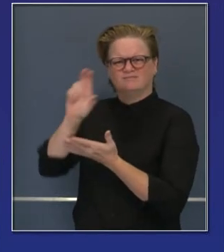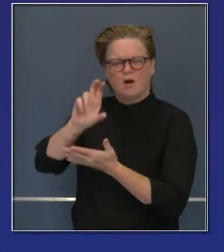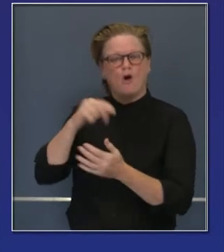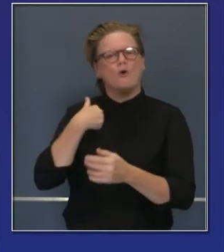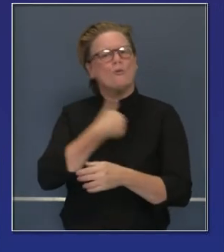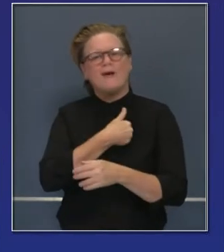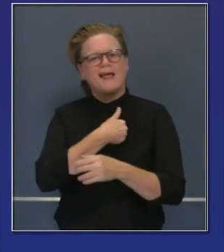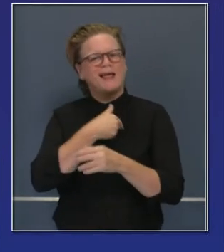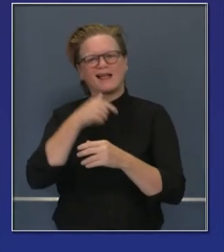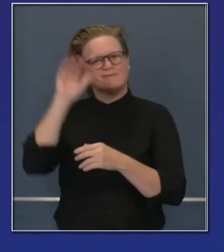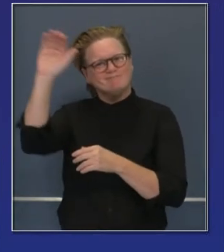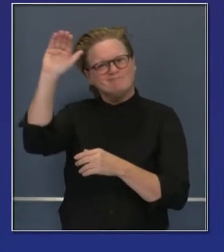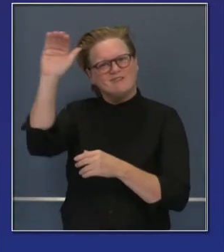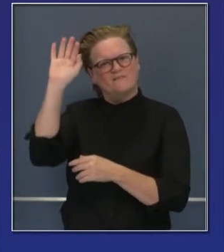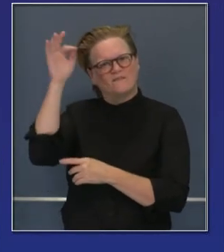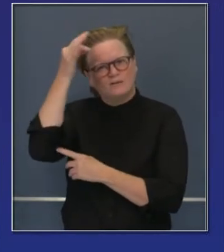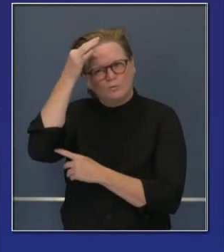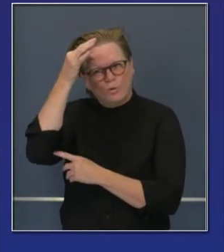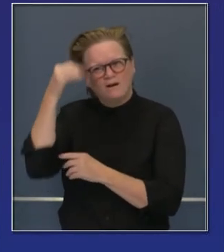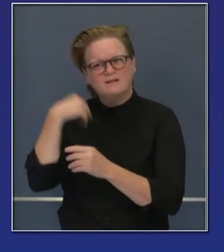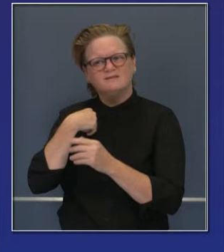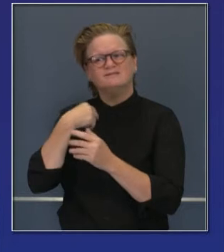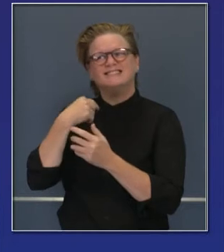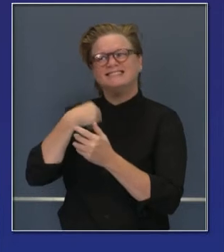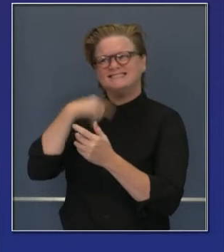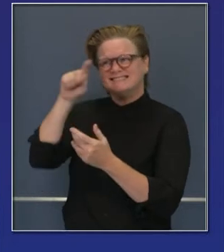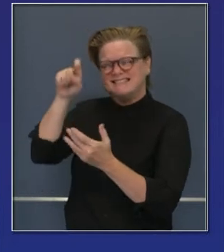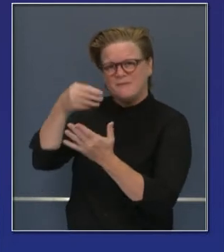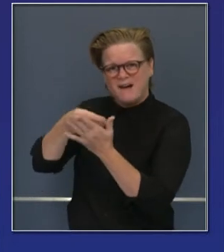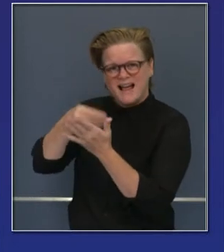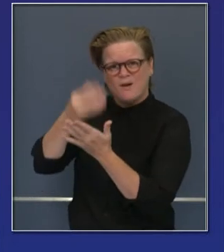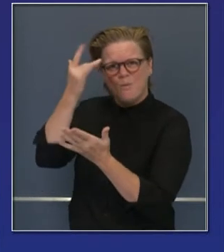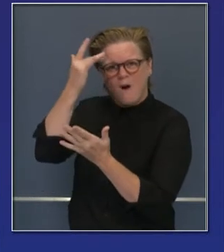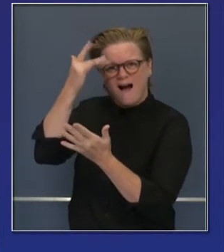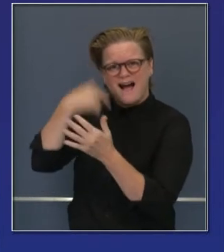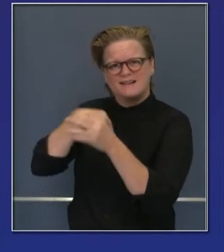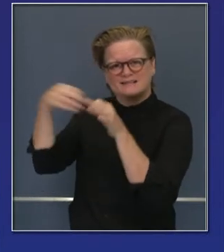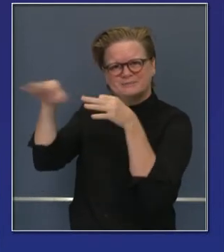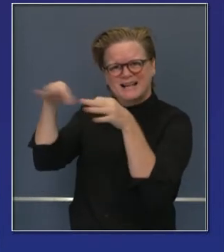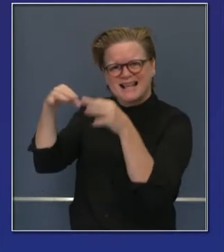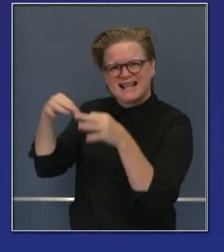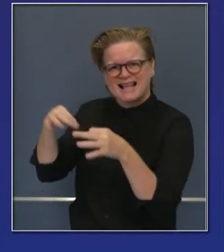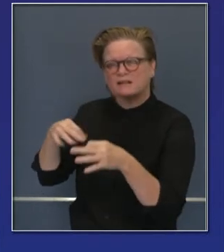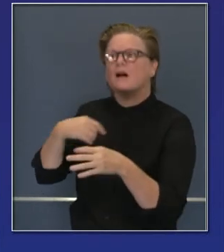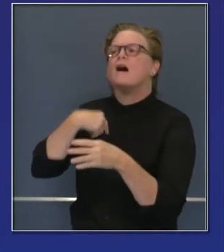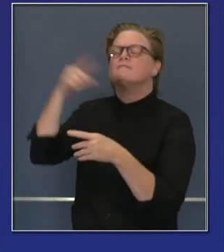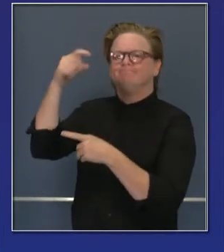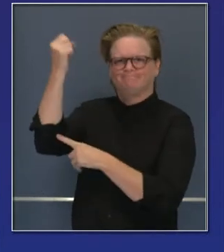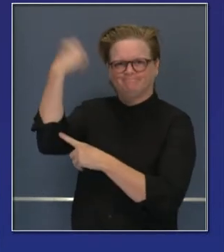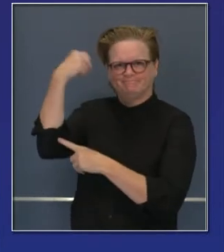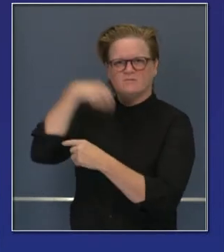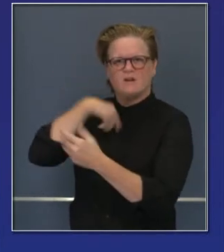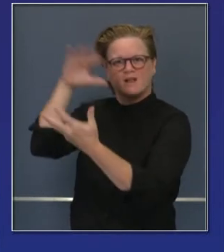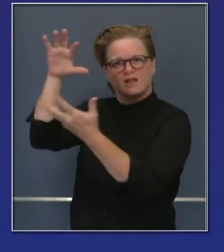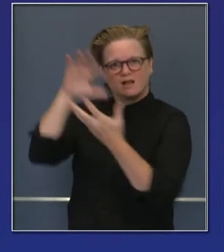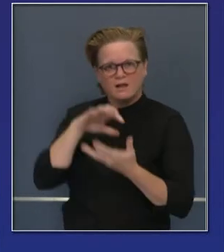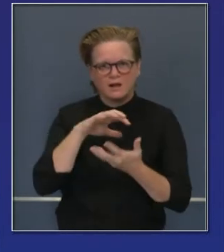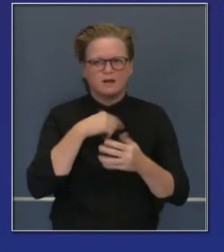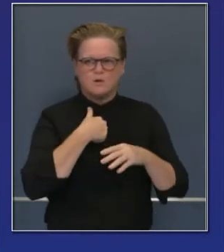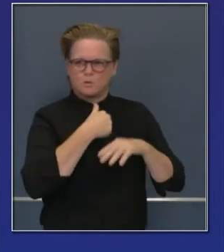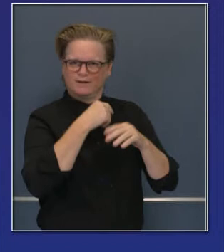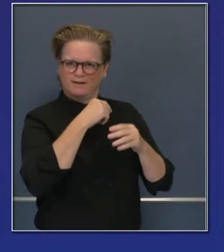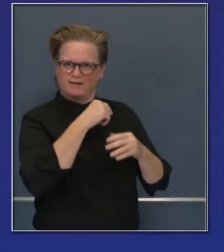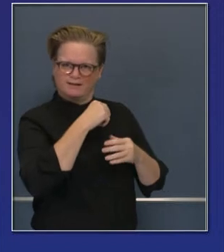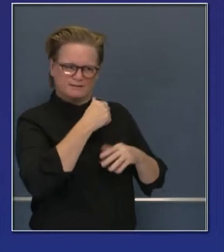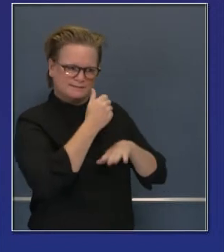apoyo del gobierno federal, particularmente en las fases 2 y 3. Pero para propósitos de la fase 1, quiero que vea la gente que